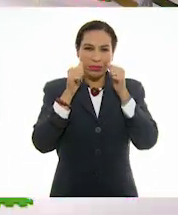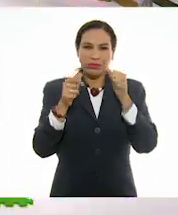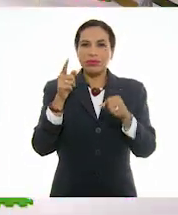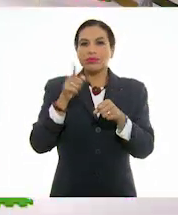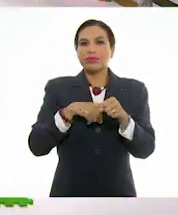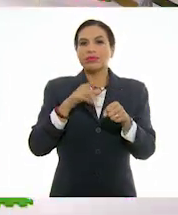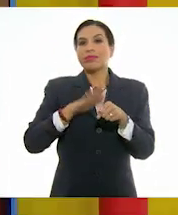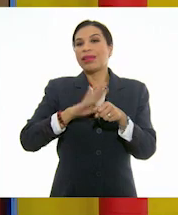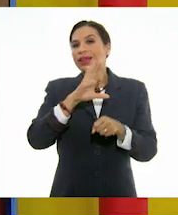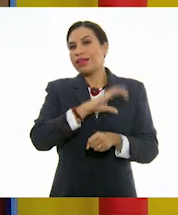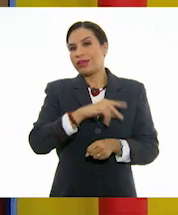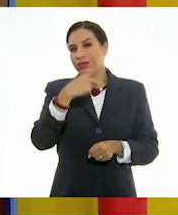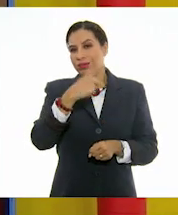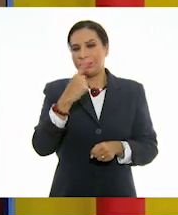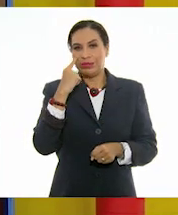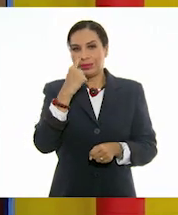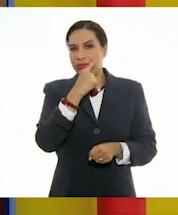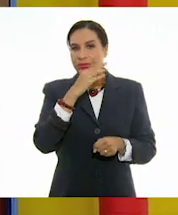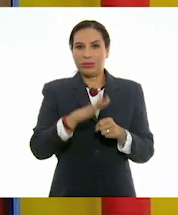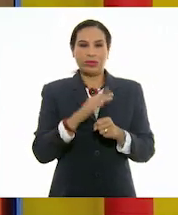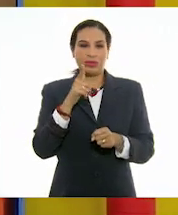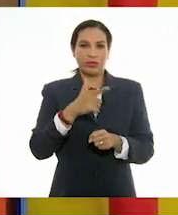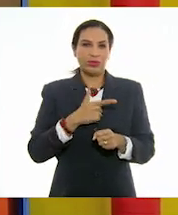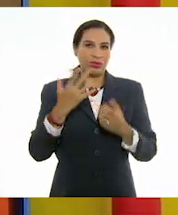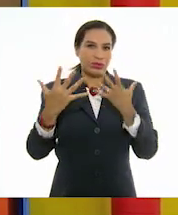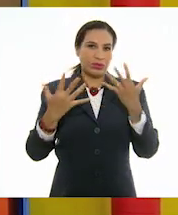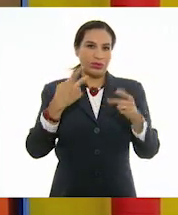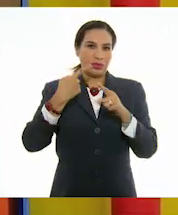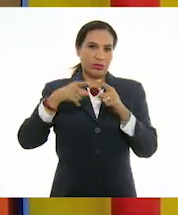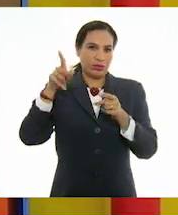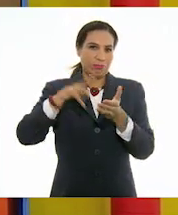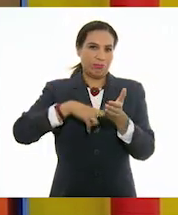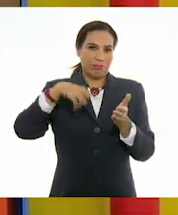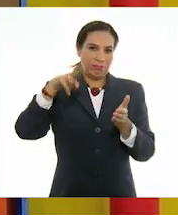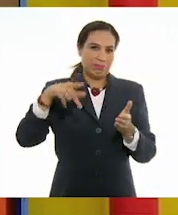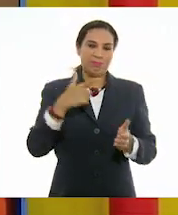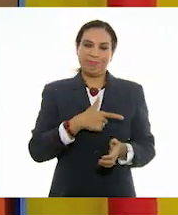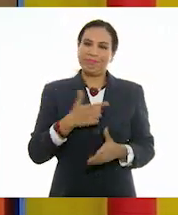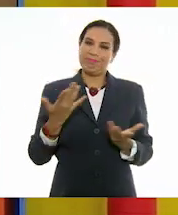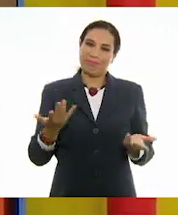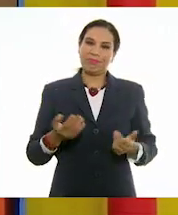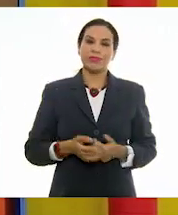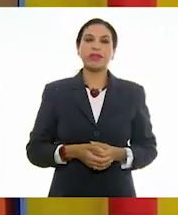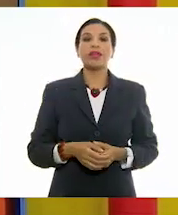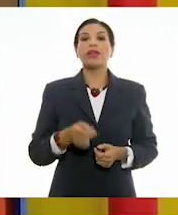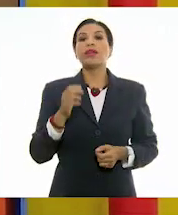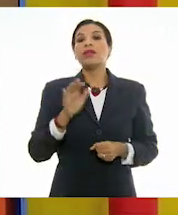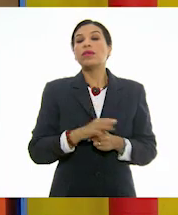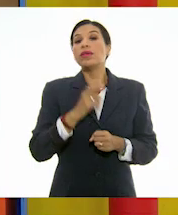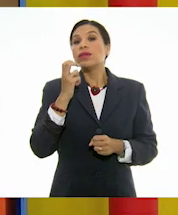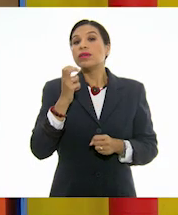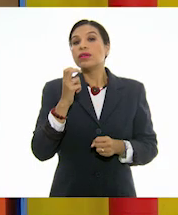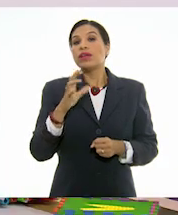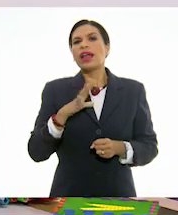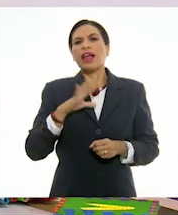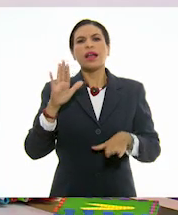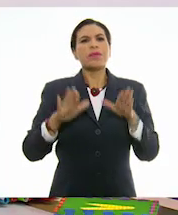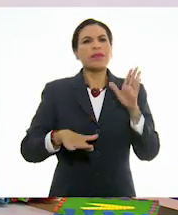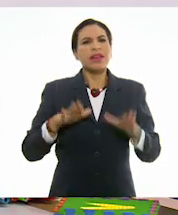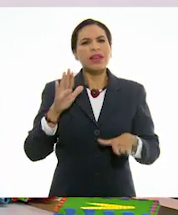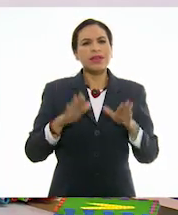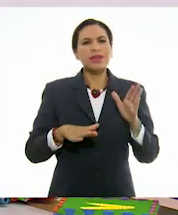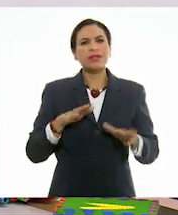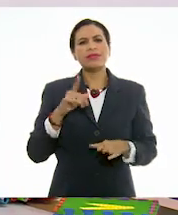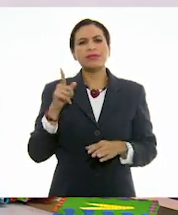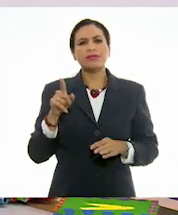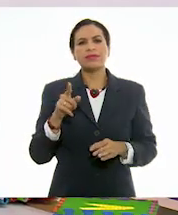color que más le gustaba y el que predominaba en sus pinturas. Desde luego. Y llegaba a haber ocasiones en las que